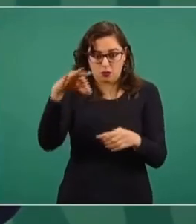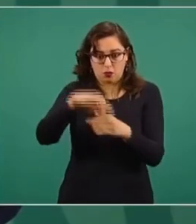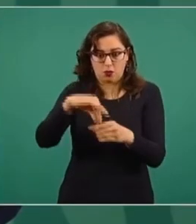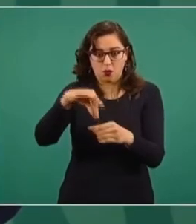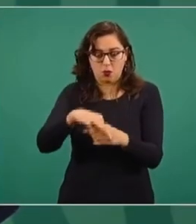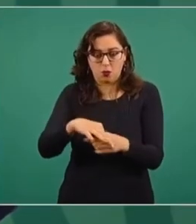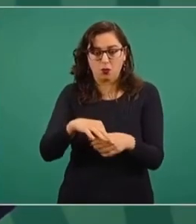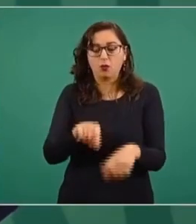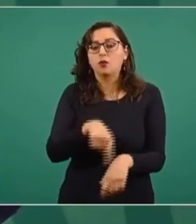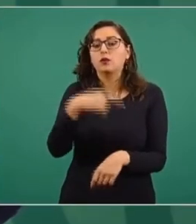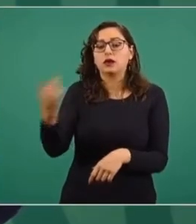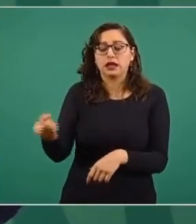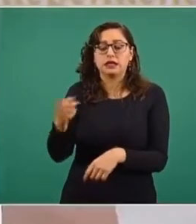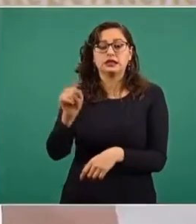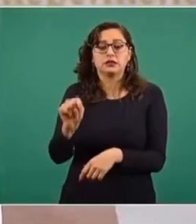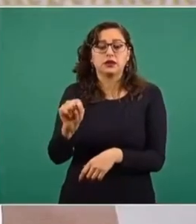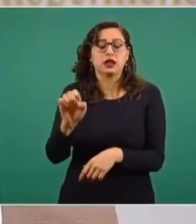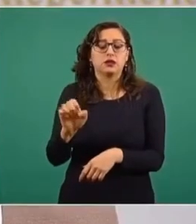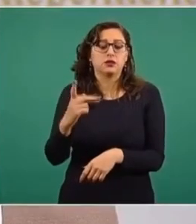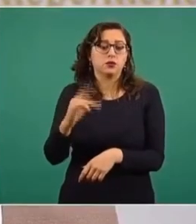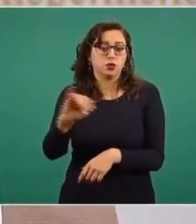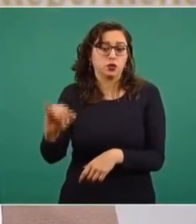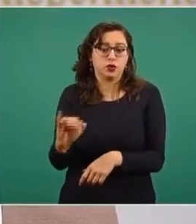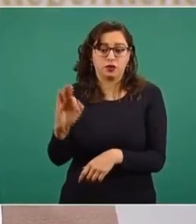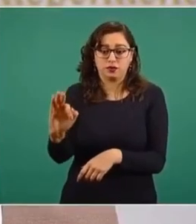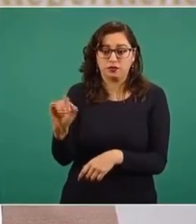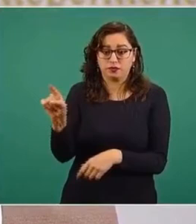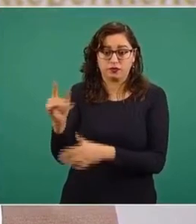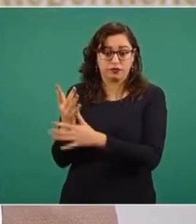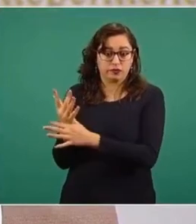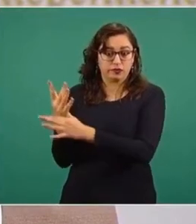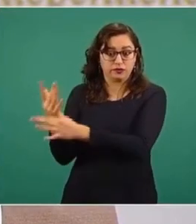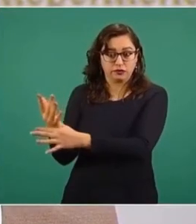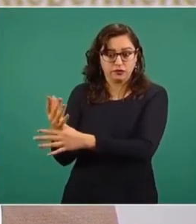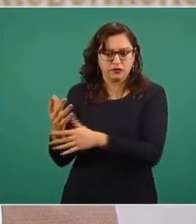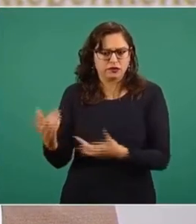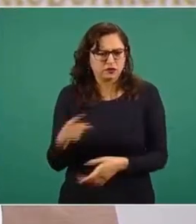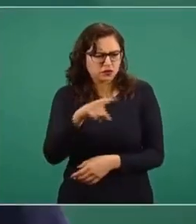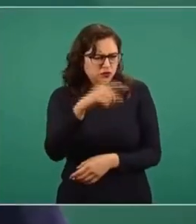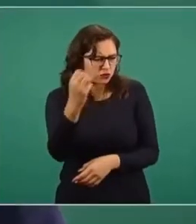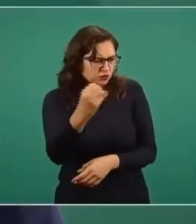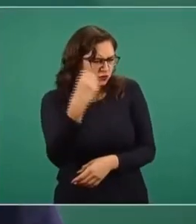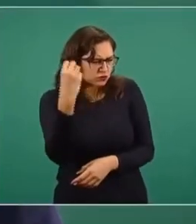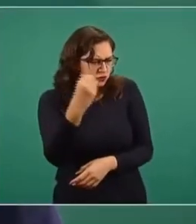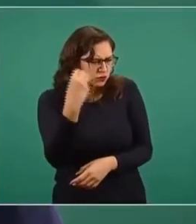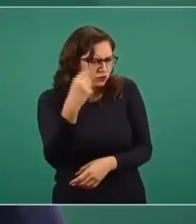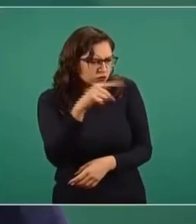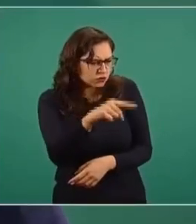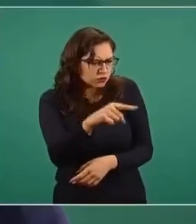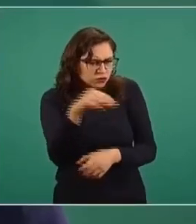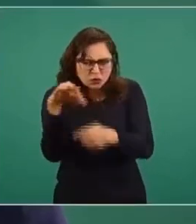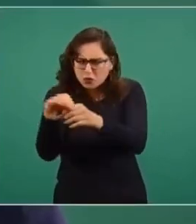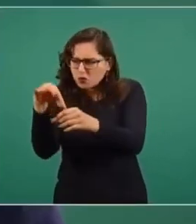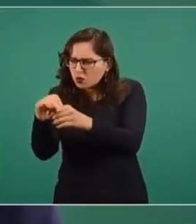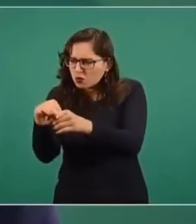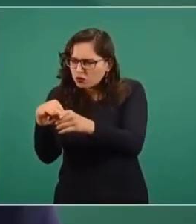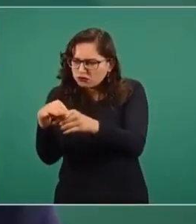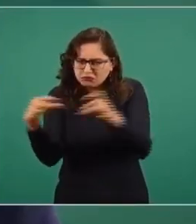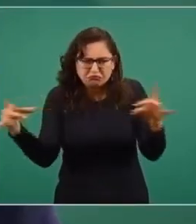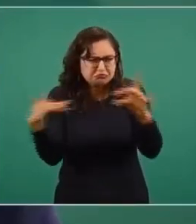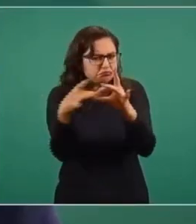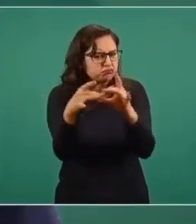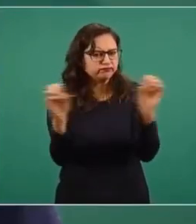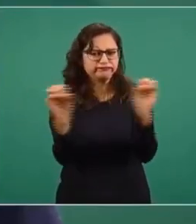tribunal no ve que estas conferencias pongan en riesgo el proceso. Porque lo que dice